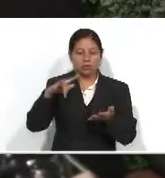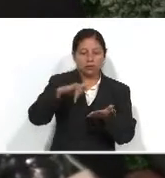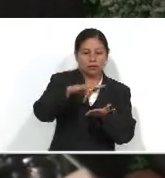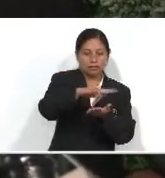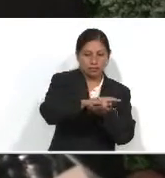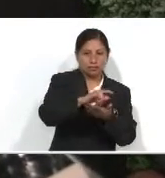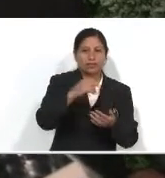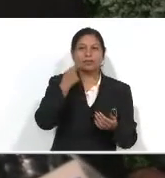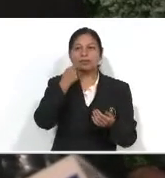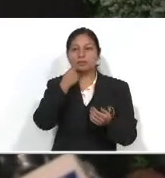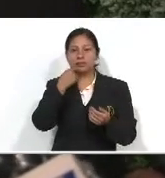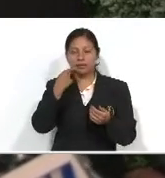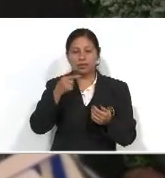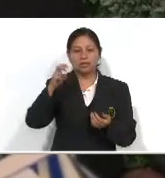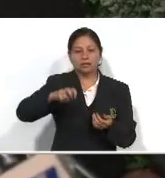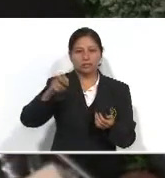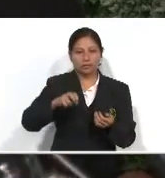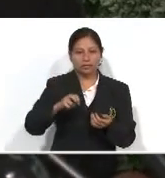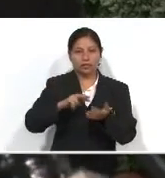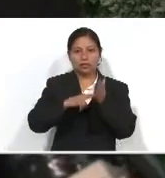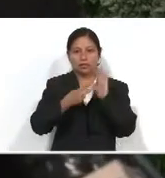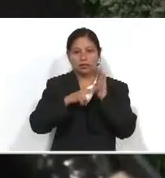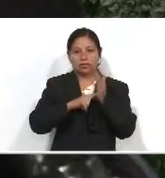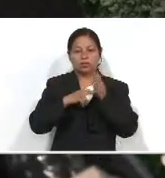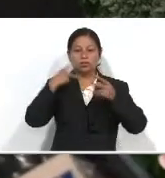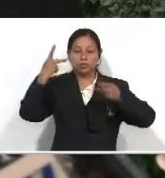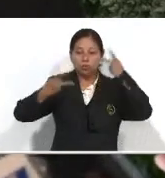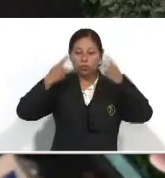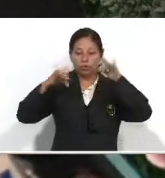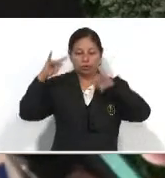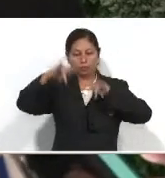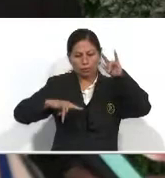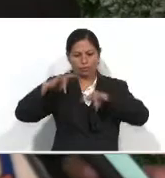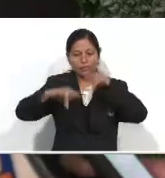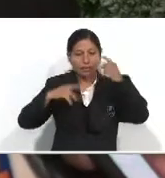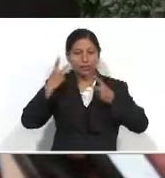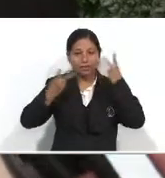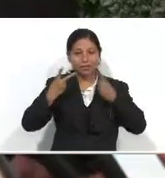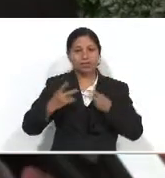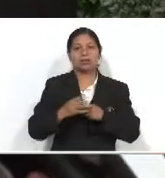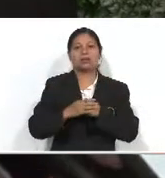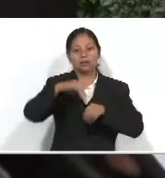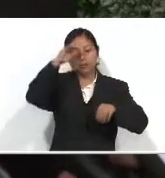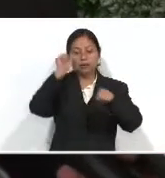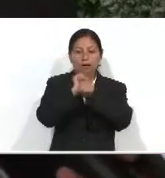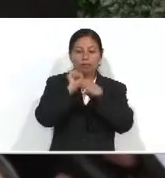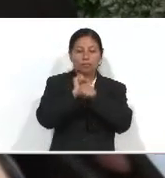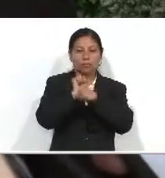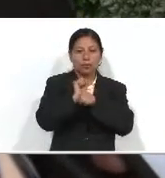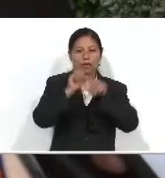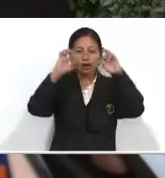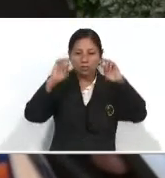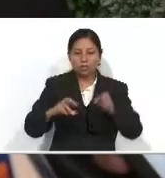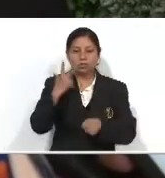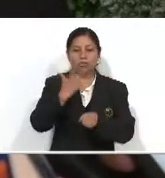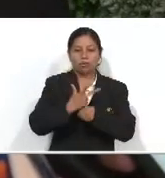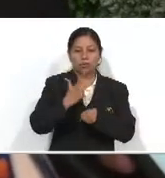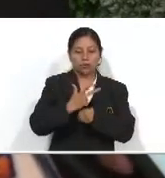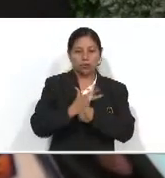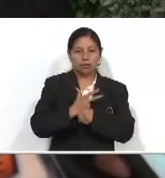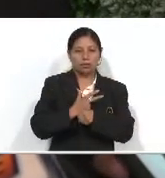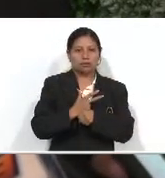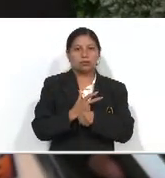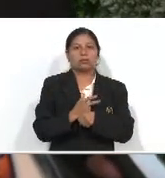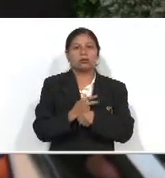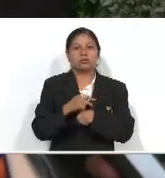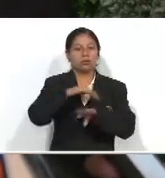sabemos que eso significa, como repito, turismo, significa inversión, eso significa trabajo para los guatemaltecos, que es